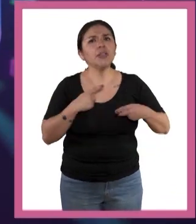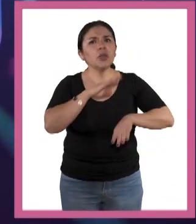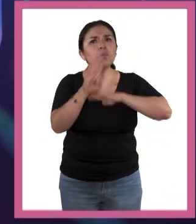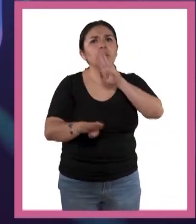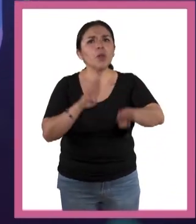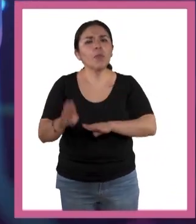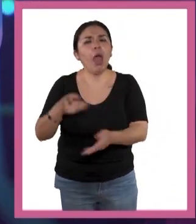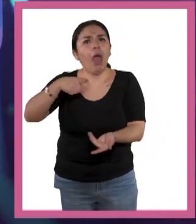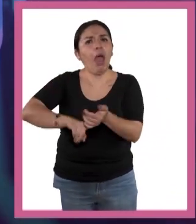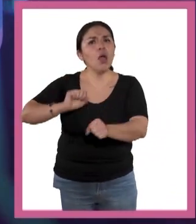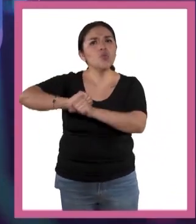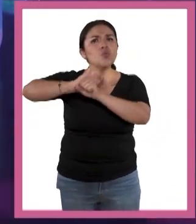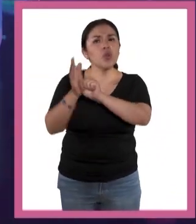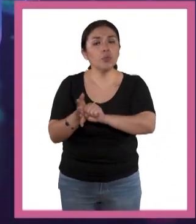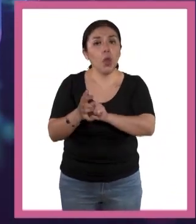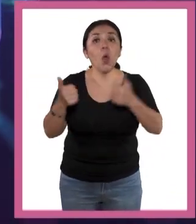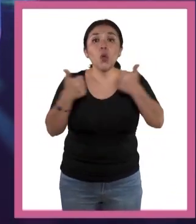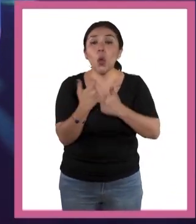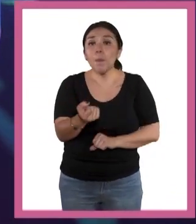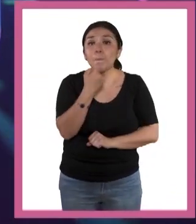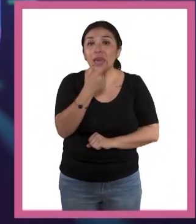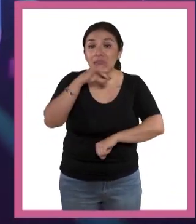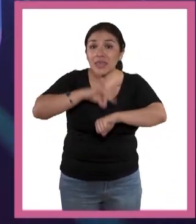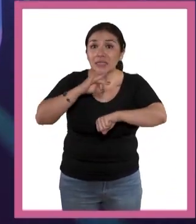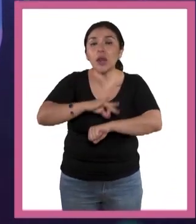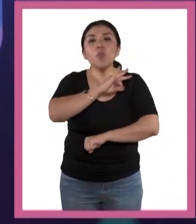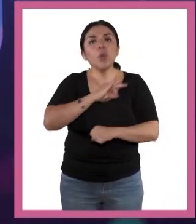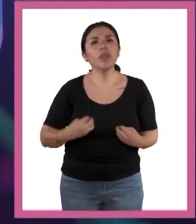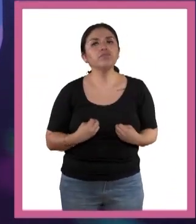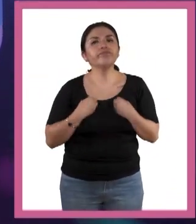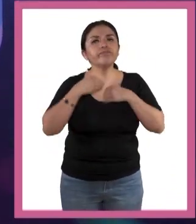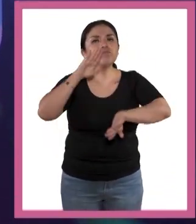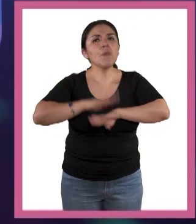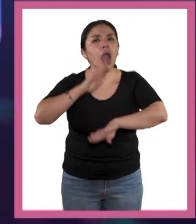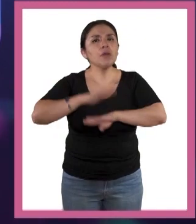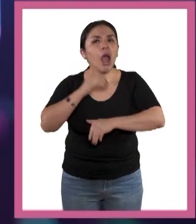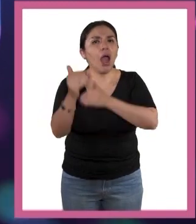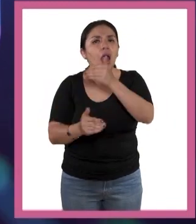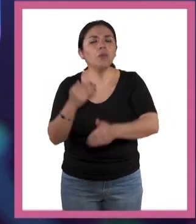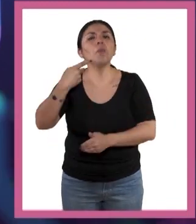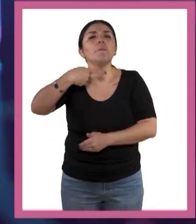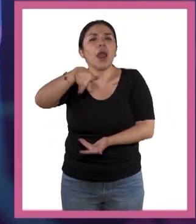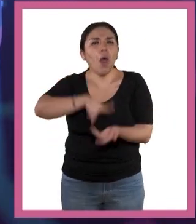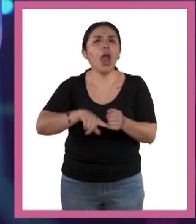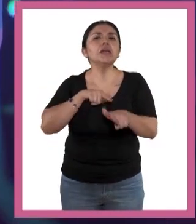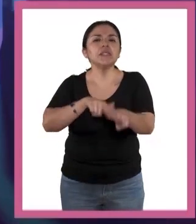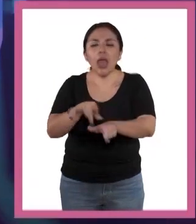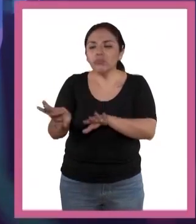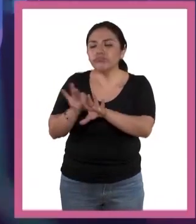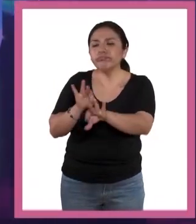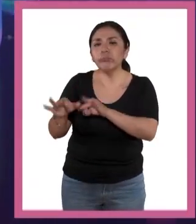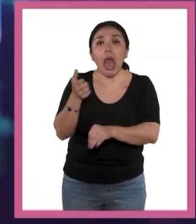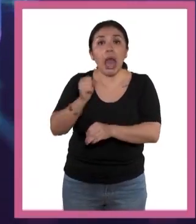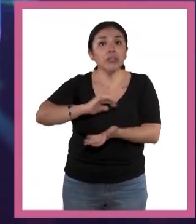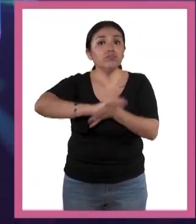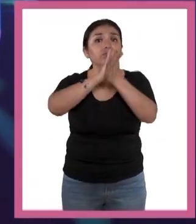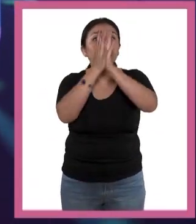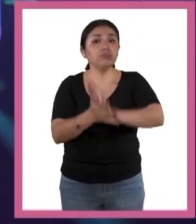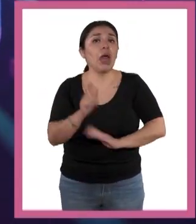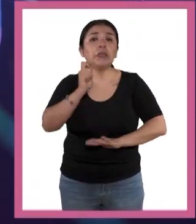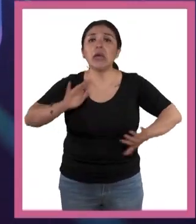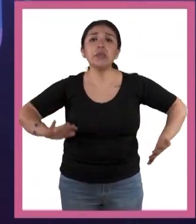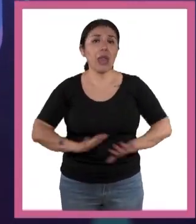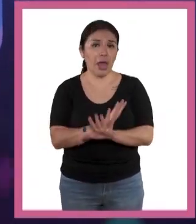por coronavirus en el mundo. Con la medicina podemos sobrevivir muchos más, pero se sigue presentando la selección natural. La evolución es el cambio.